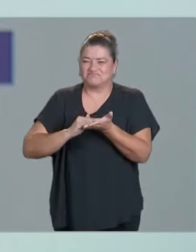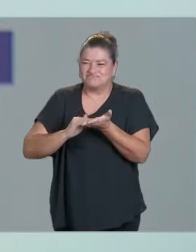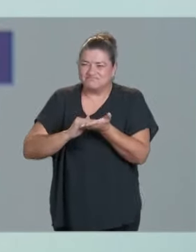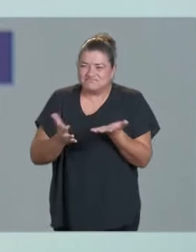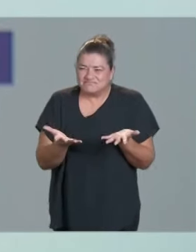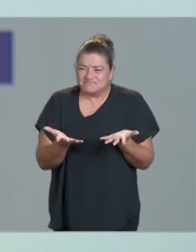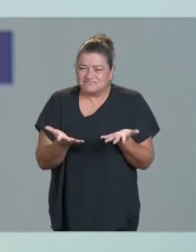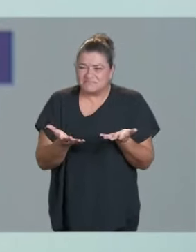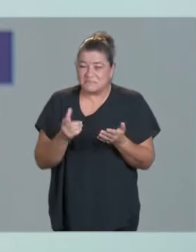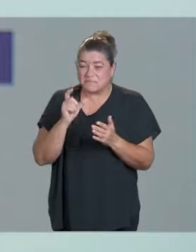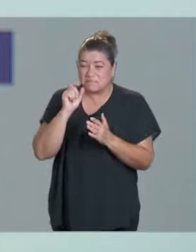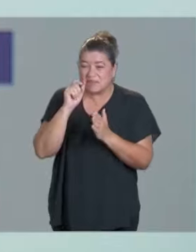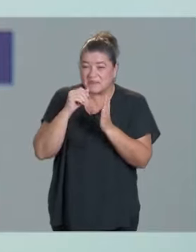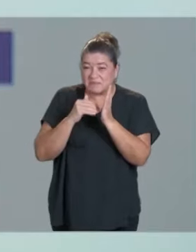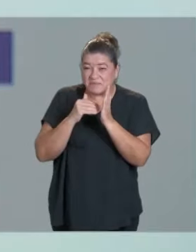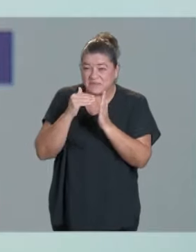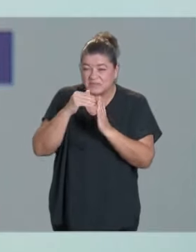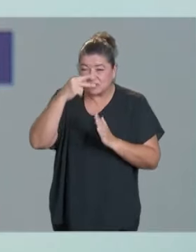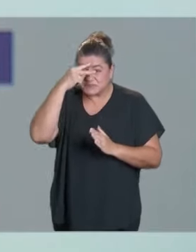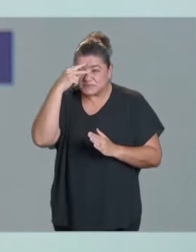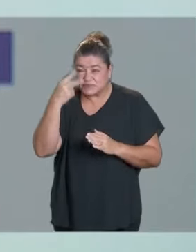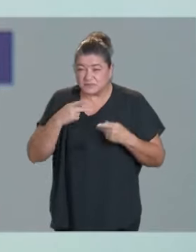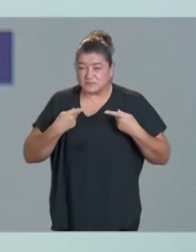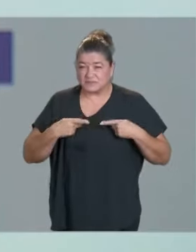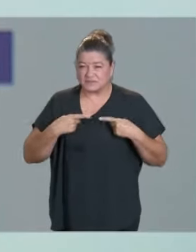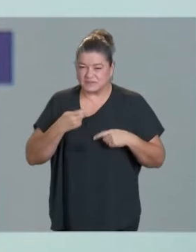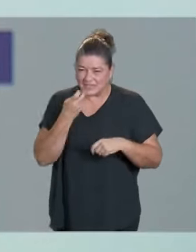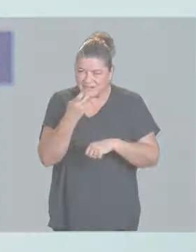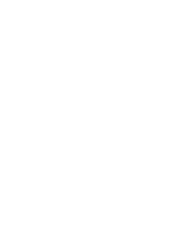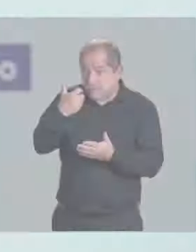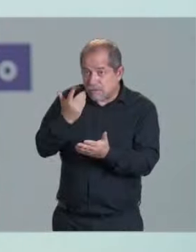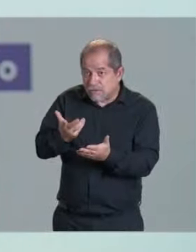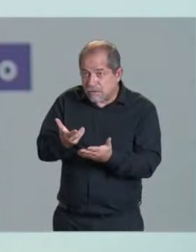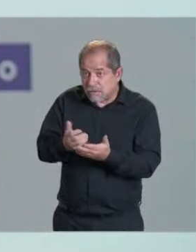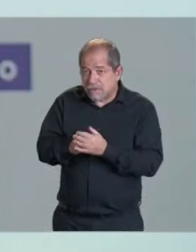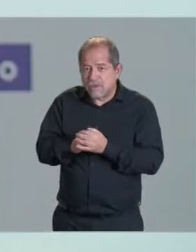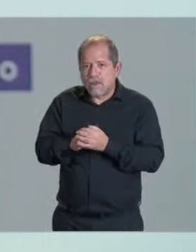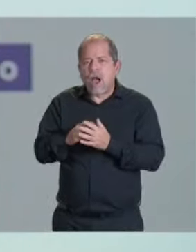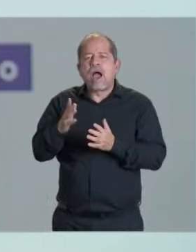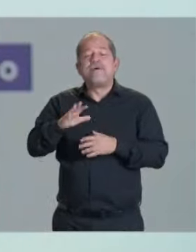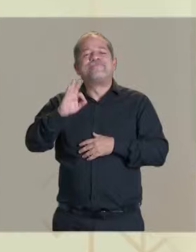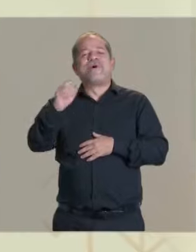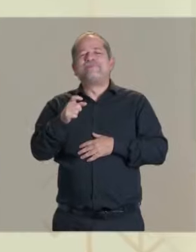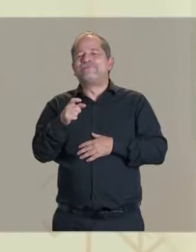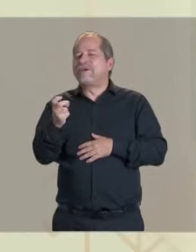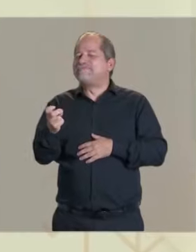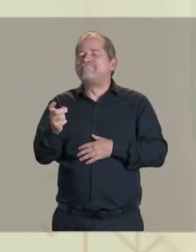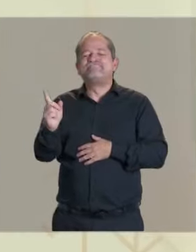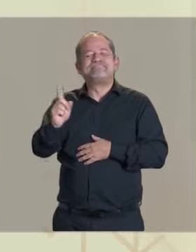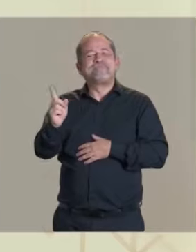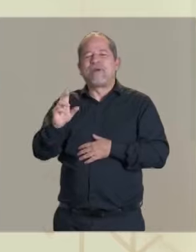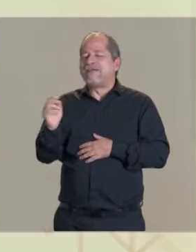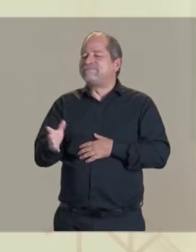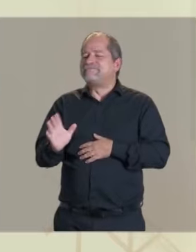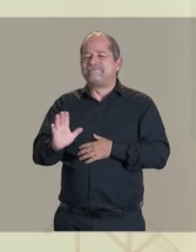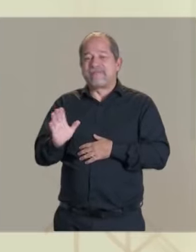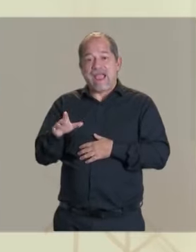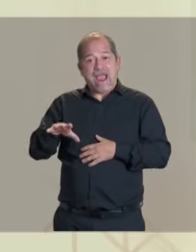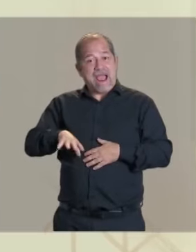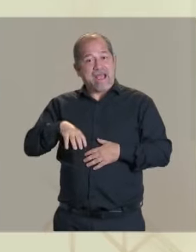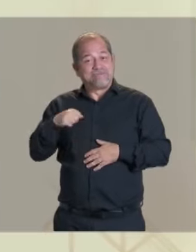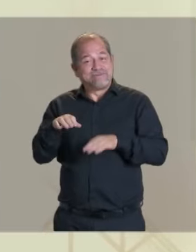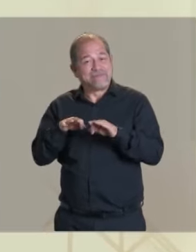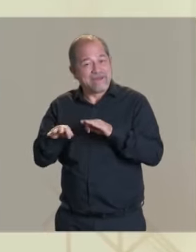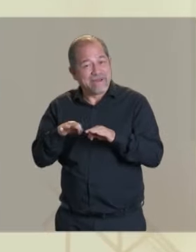millones de mexicanos para que a ti el dinero sí te alcance. Y si está en contra de la explotación, ¿está a favor o en contra de reducir la